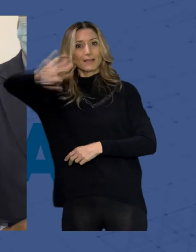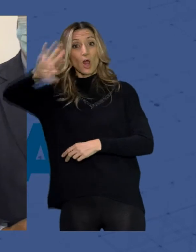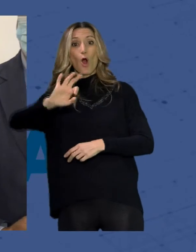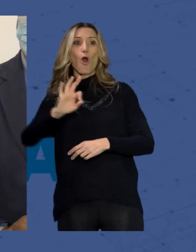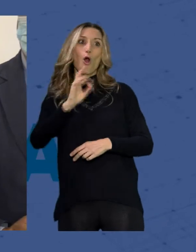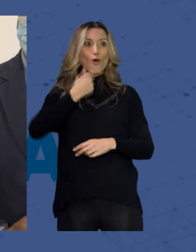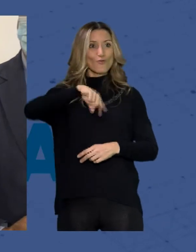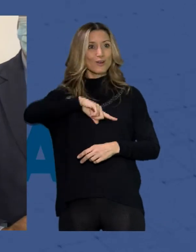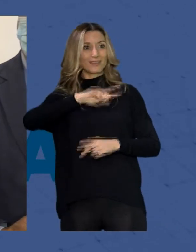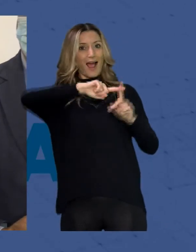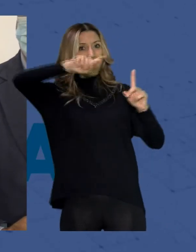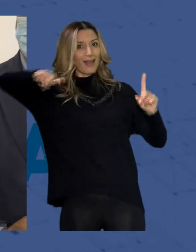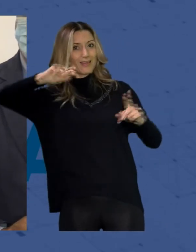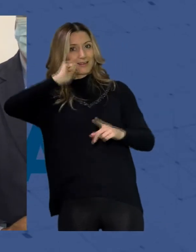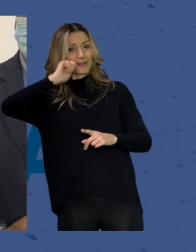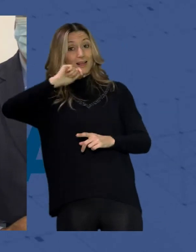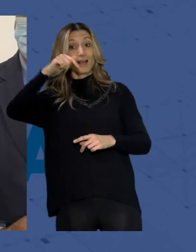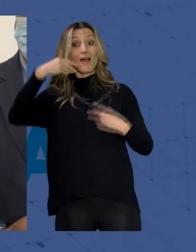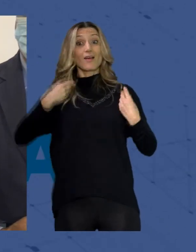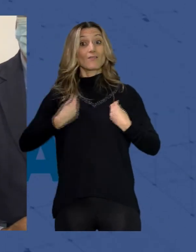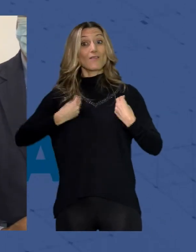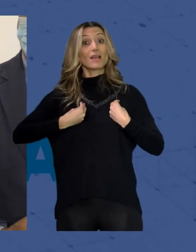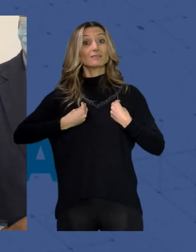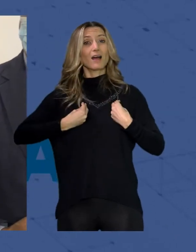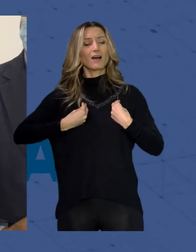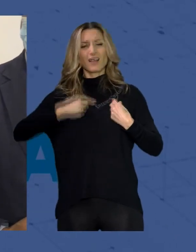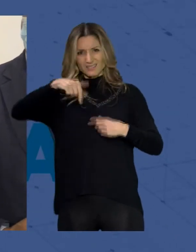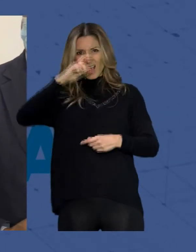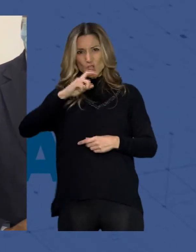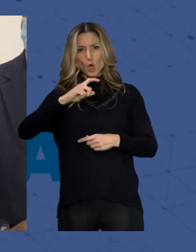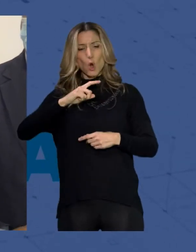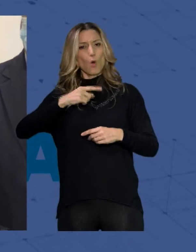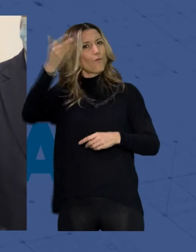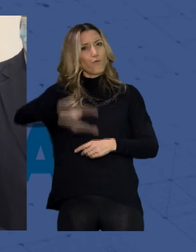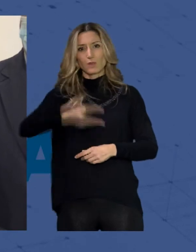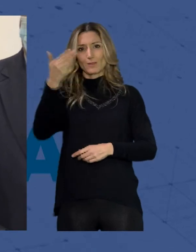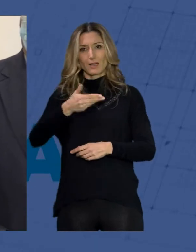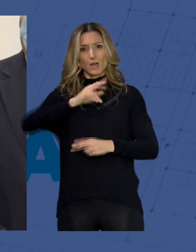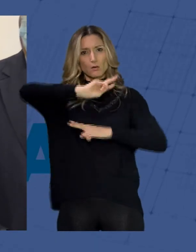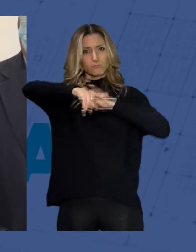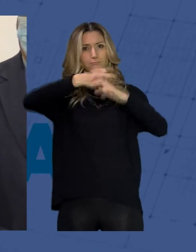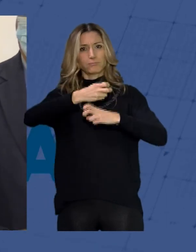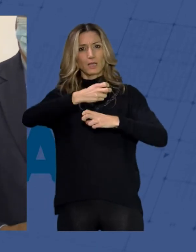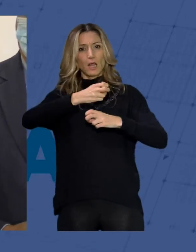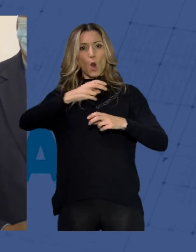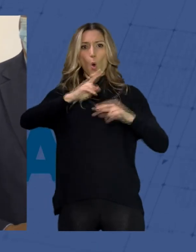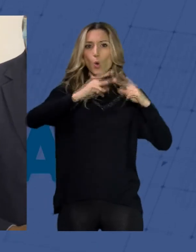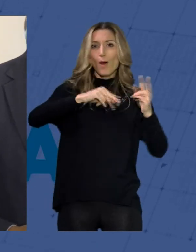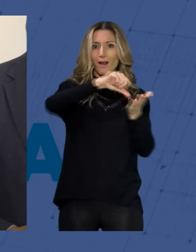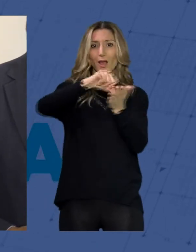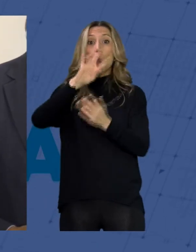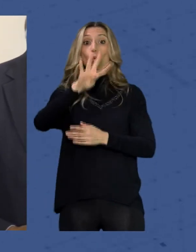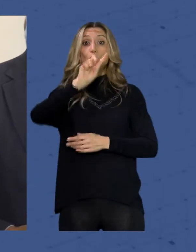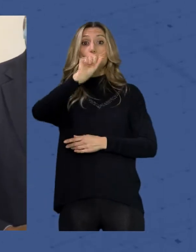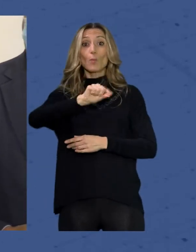vivienda fundamental este año este año presupuestario con la regeneración y renovación urbana con 4,39